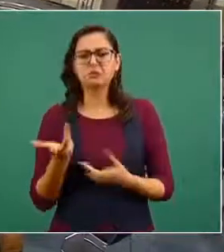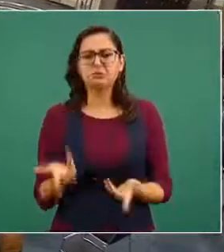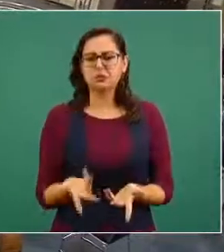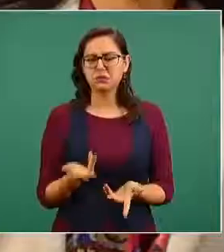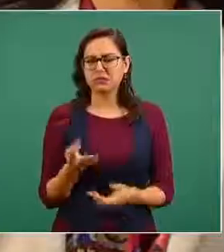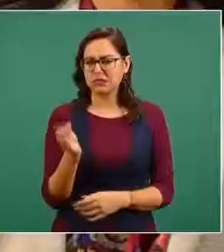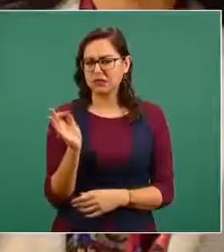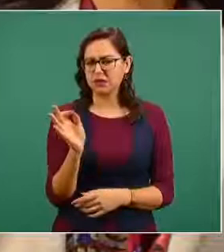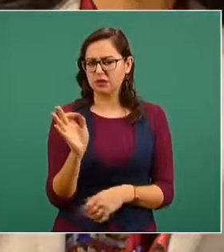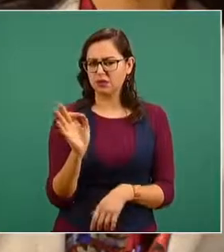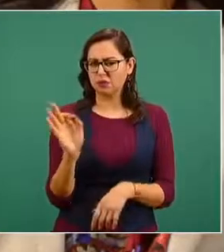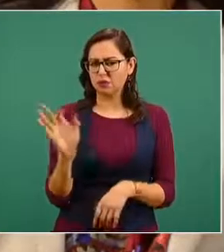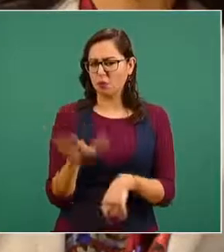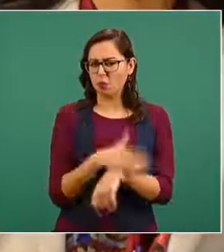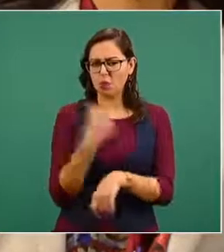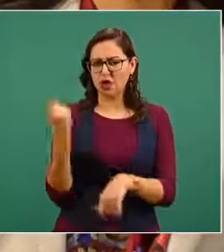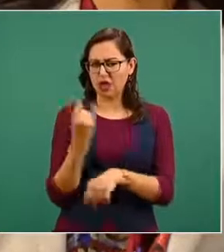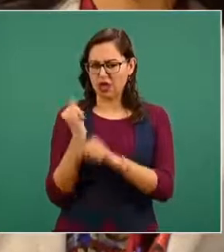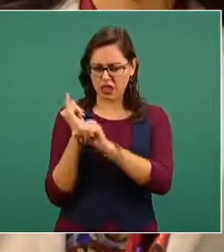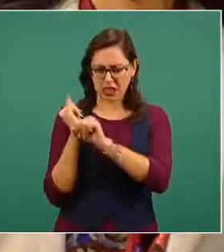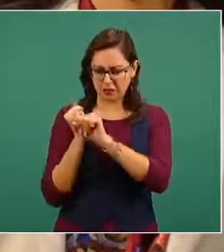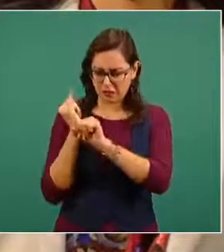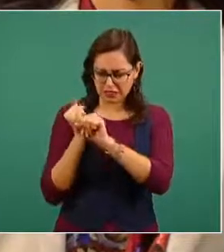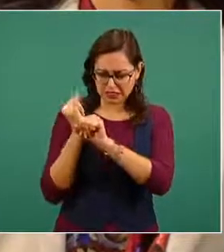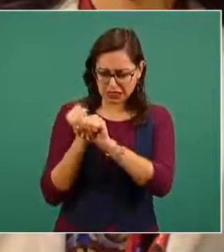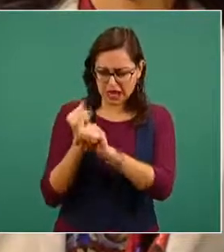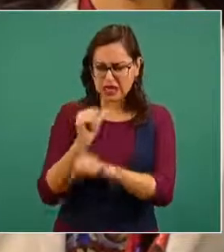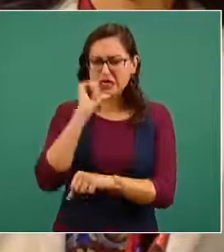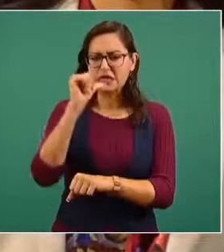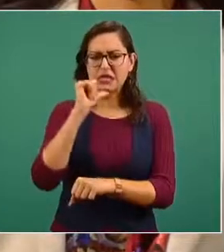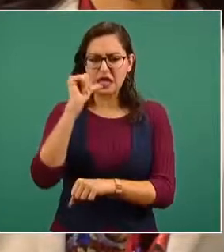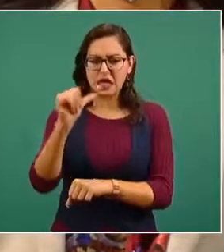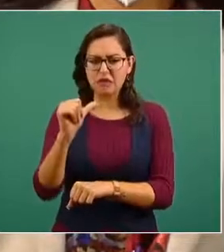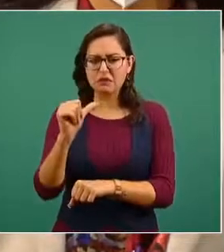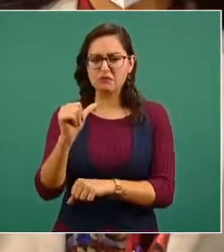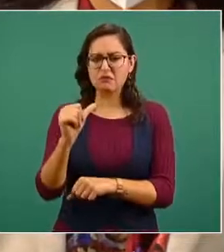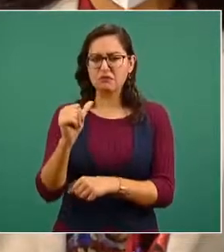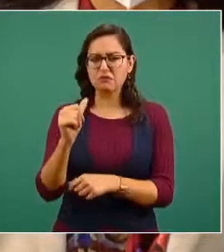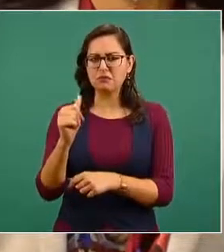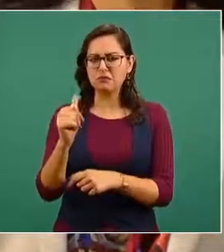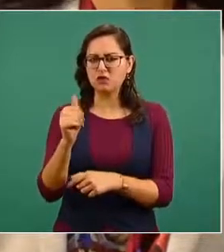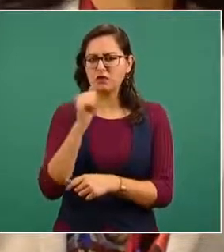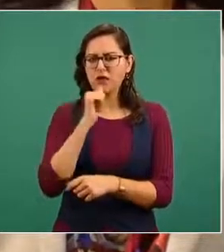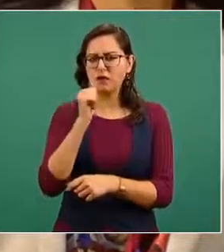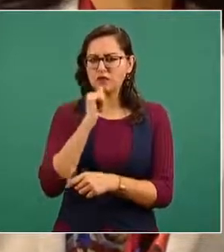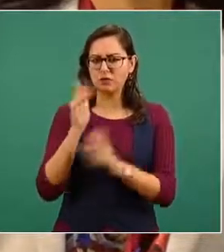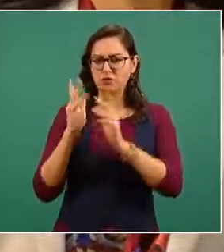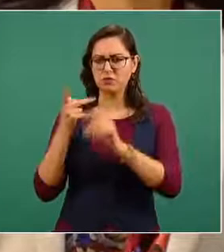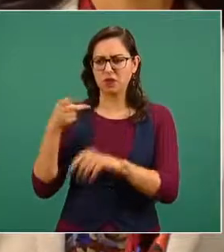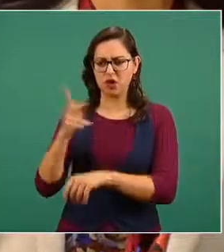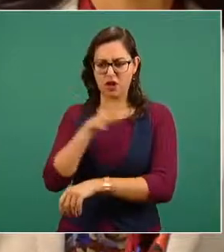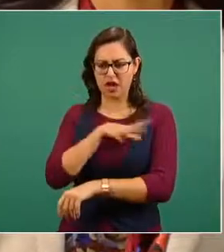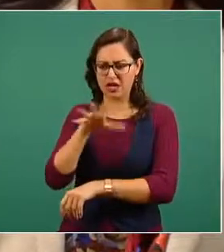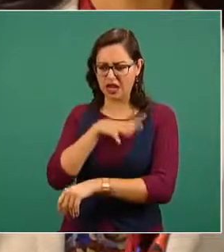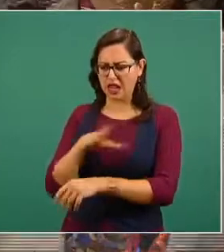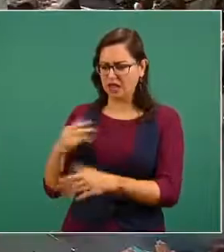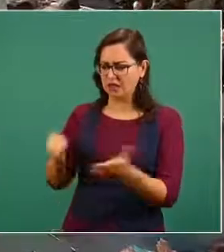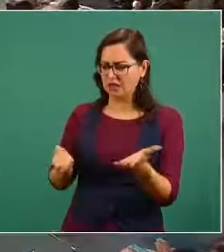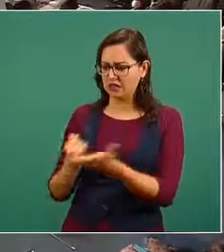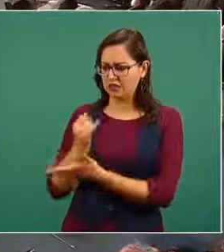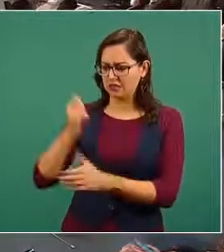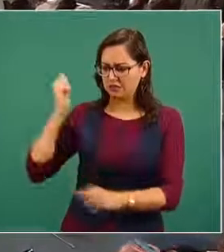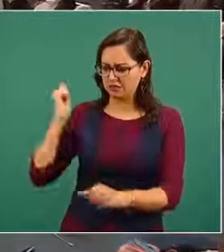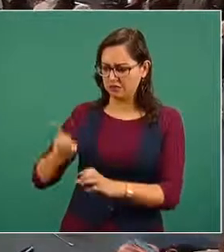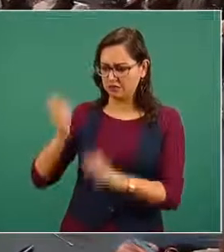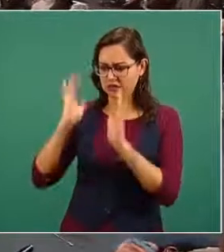agotó digamos todo esto hasta ya dar una resolución sobre el caso particular del general yo sí